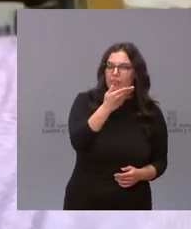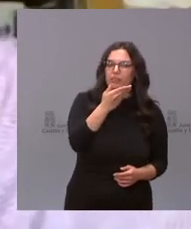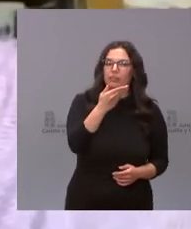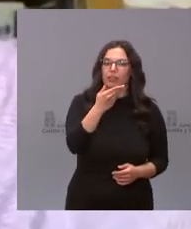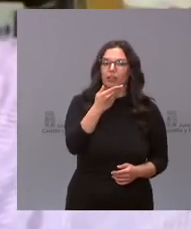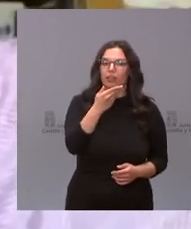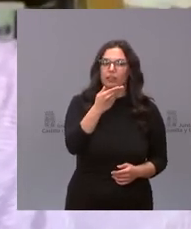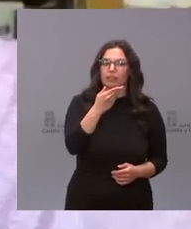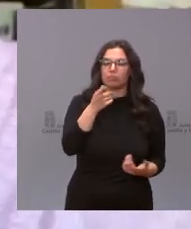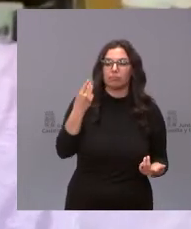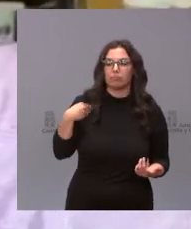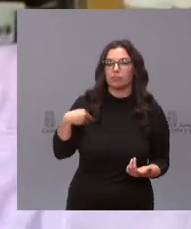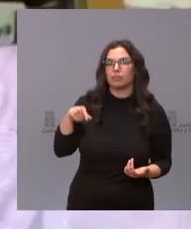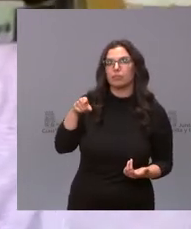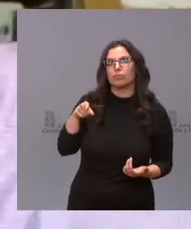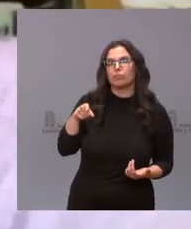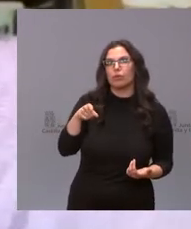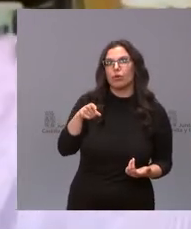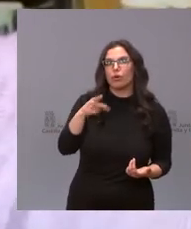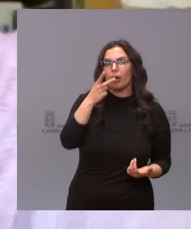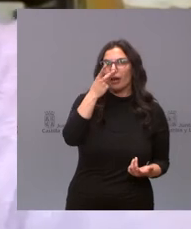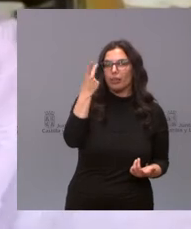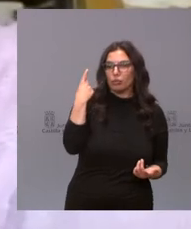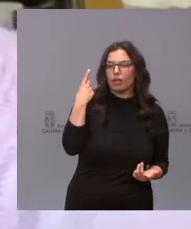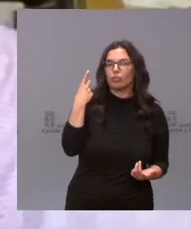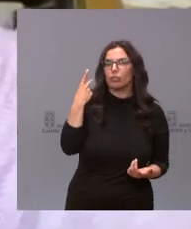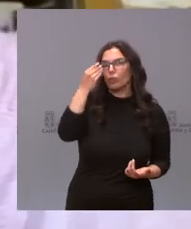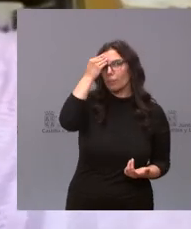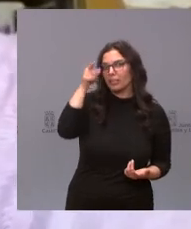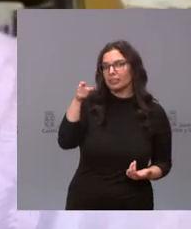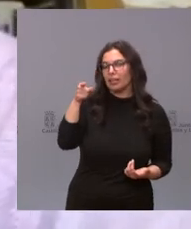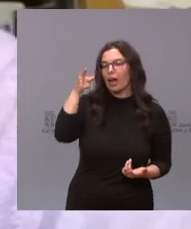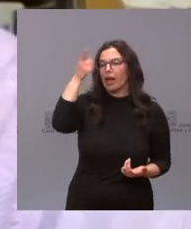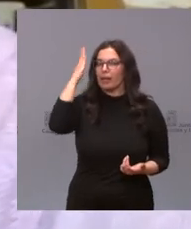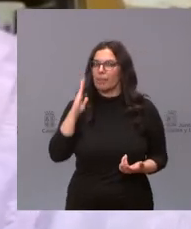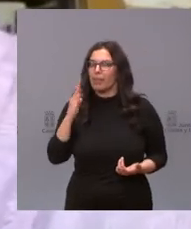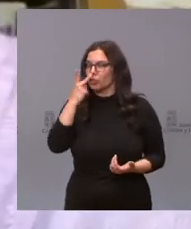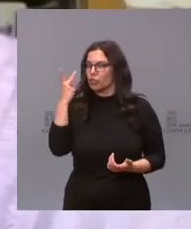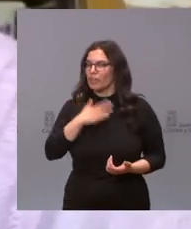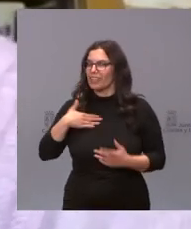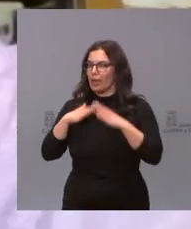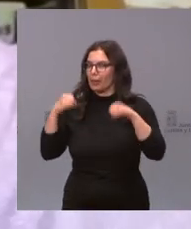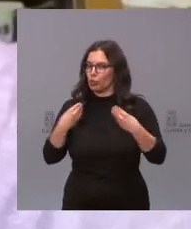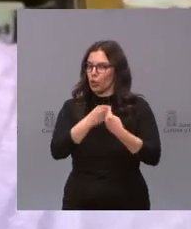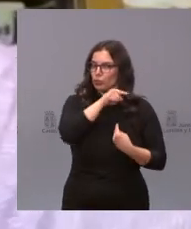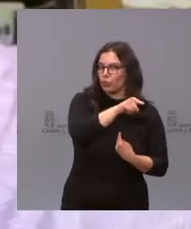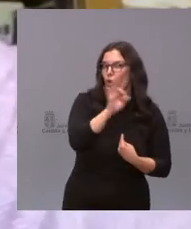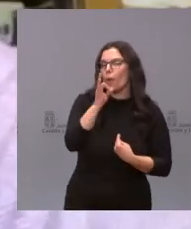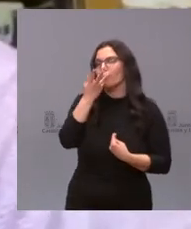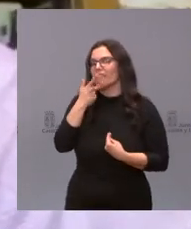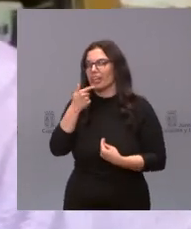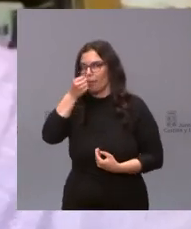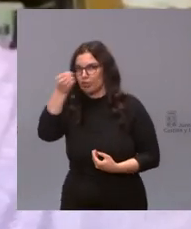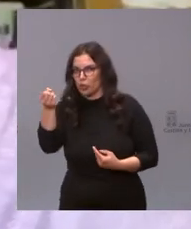Inés Arrimada Ciudadanos hace dos años se hubieran pactado con el PP o en cambio con el Partido Socialista y a la presidenta de Ciudadanos le quería